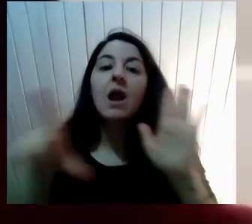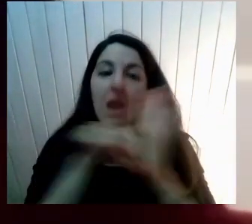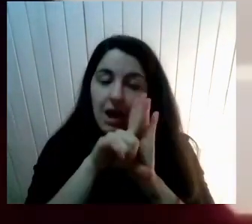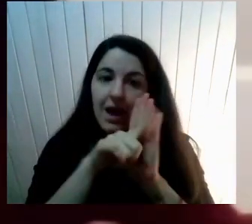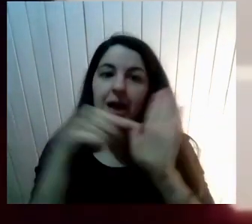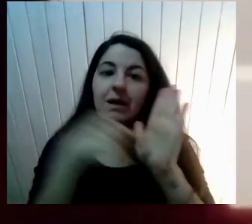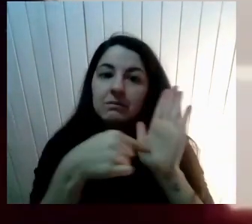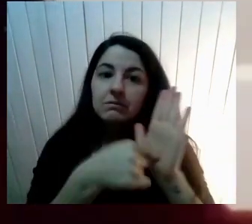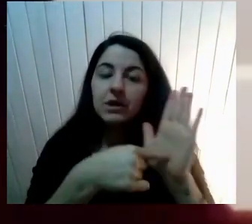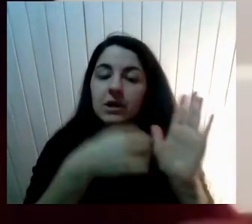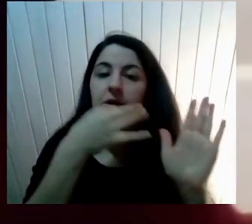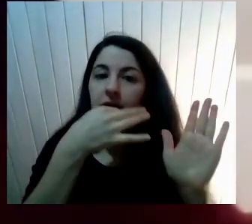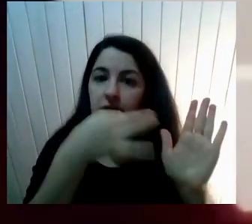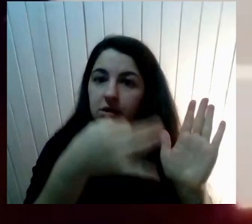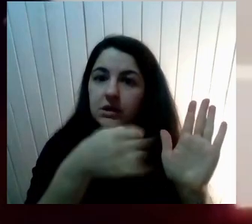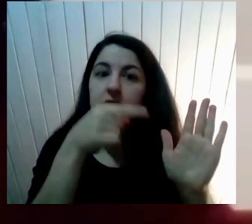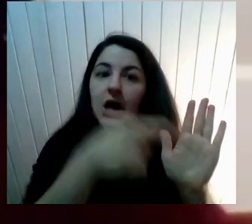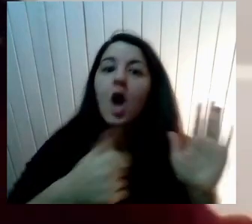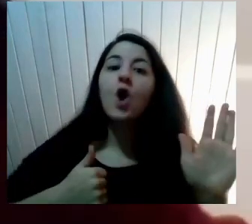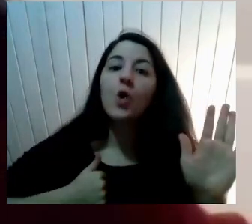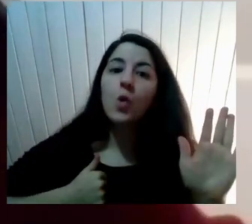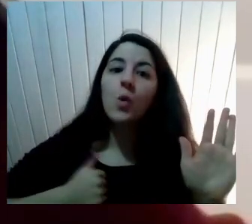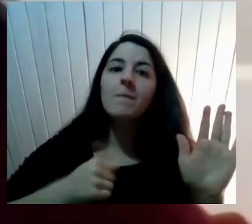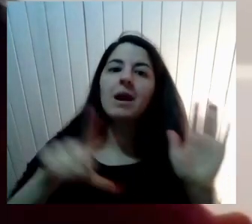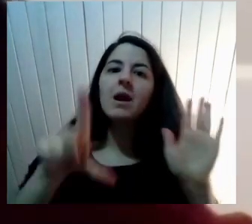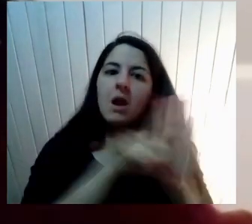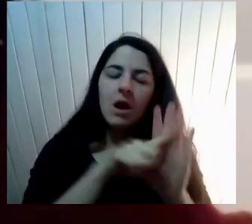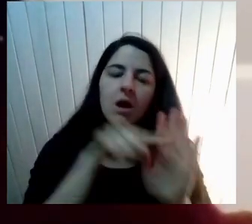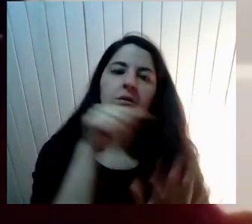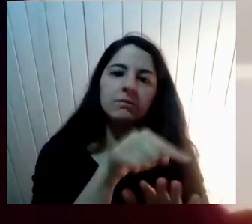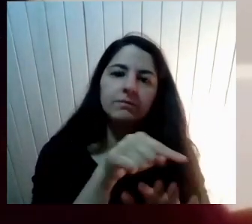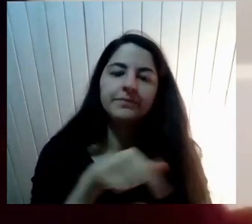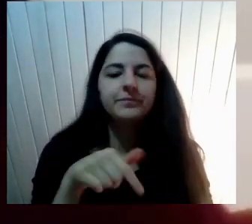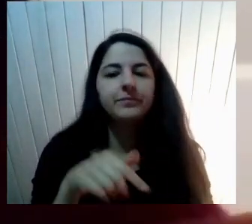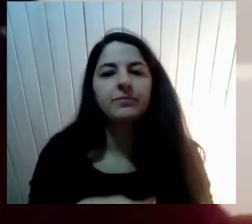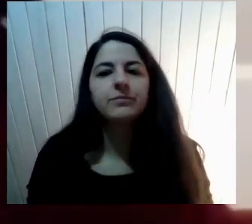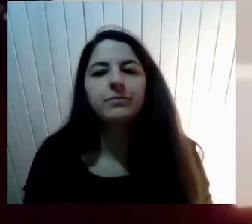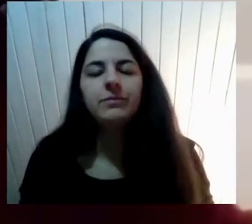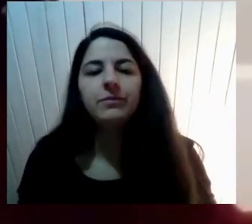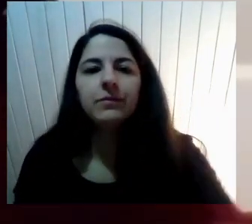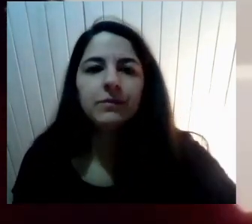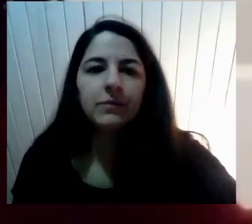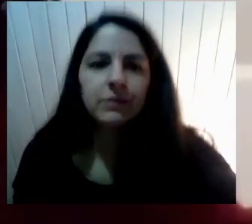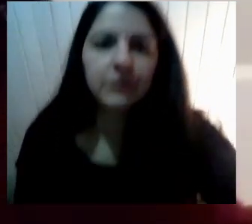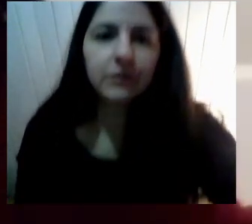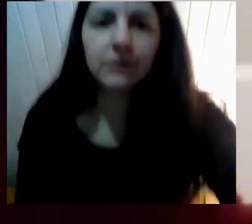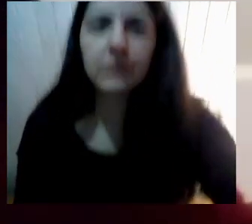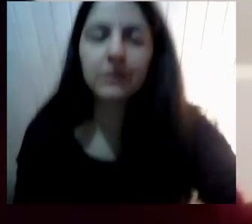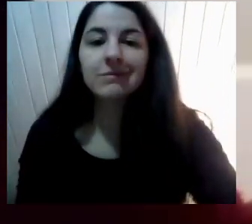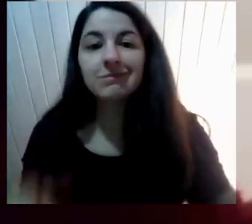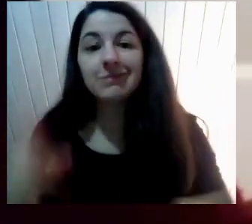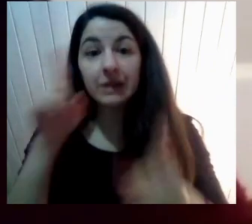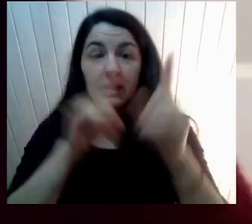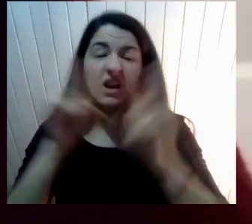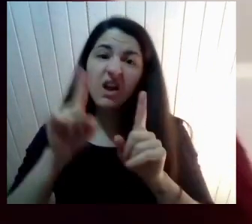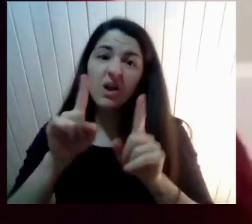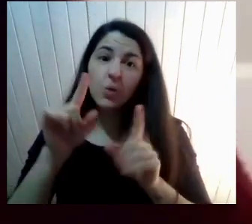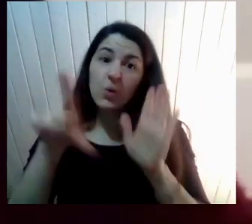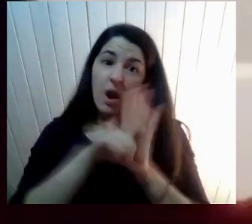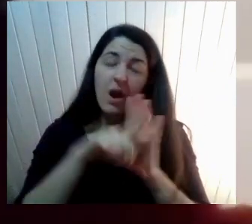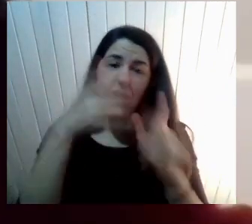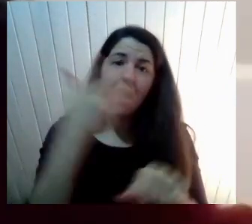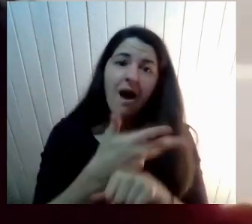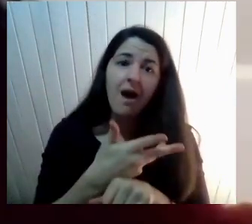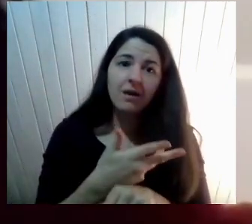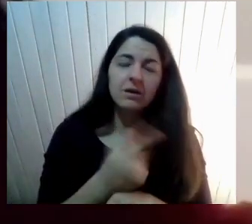aquí No está cumpliendo Con la legalidad Que en este sentido Tenemos muy pocas ventajas Pero esas ventajas Hay que tratar De superarlas